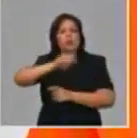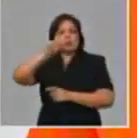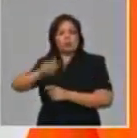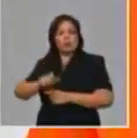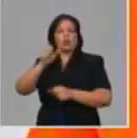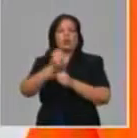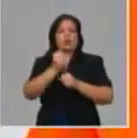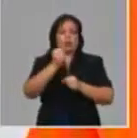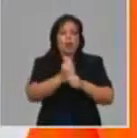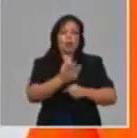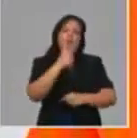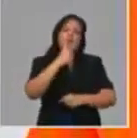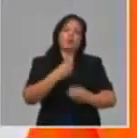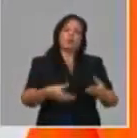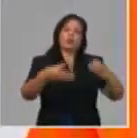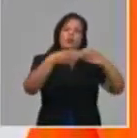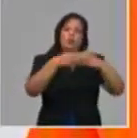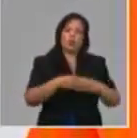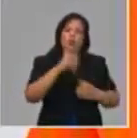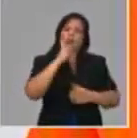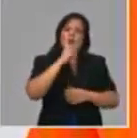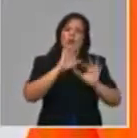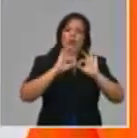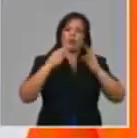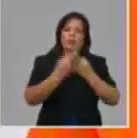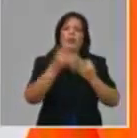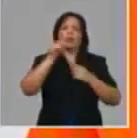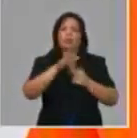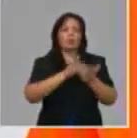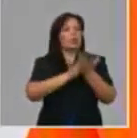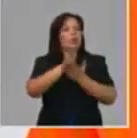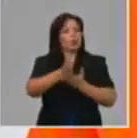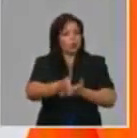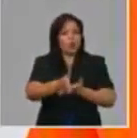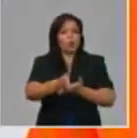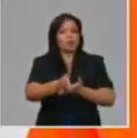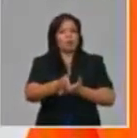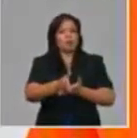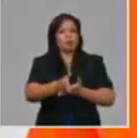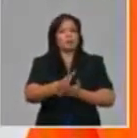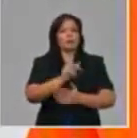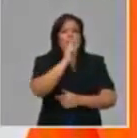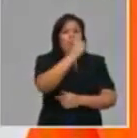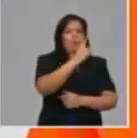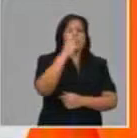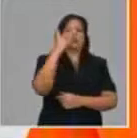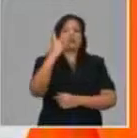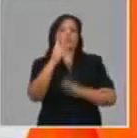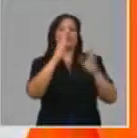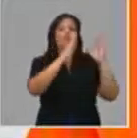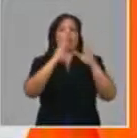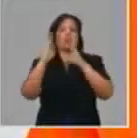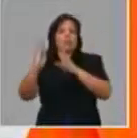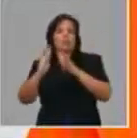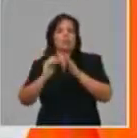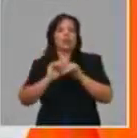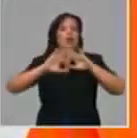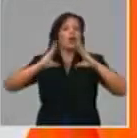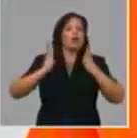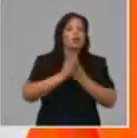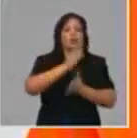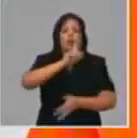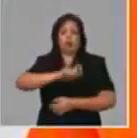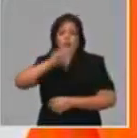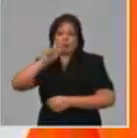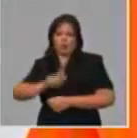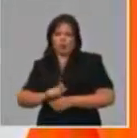y esto lo vamos a mantener a domicilio durante la primera y la segunda fase para todos los beneficiados y ya en